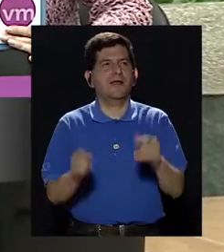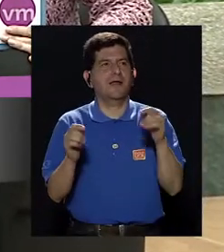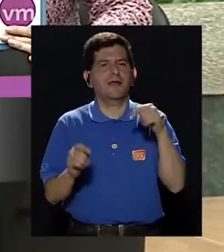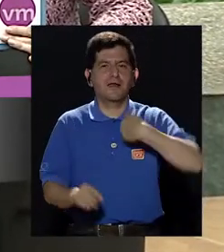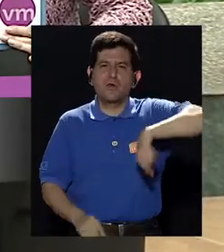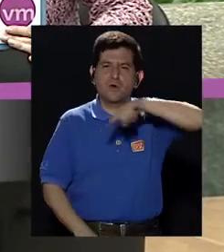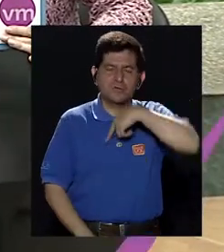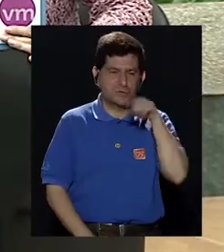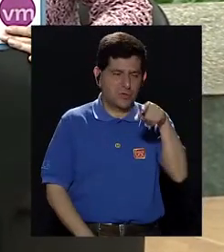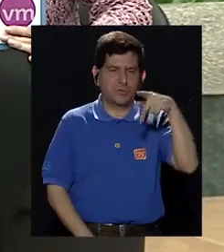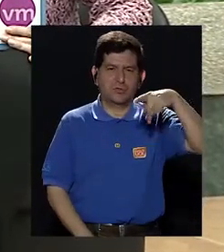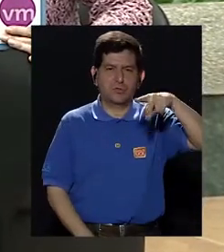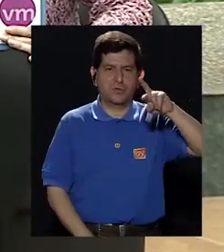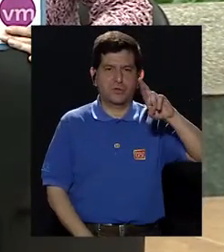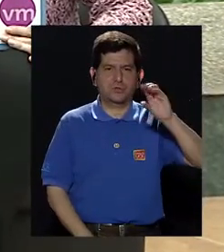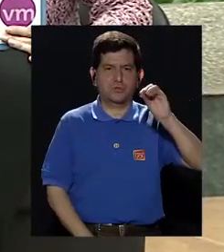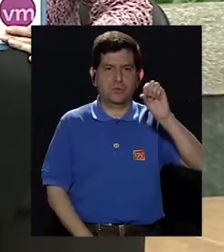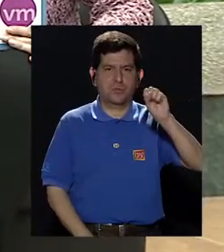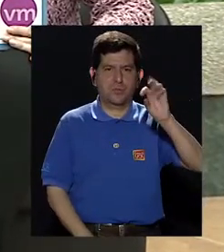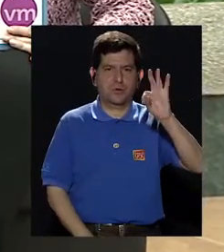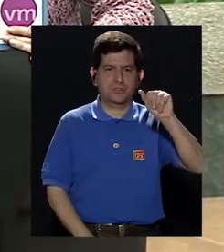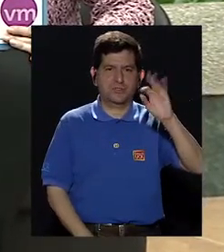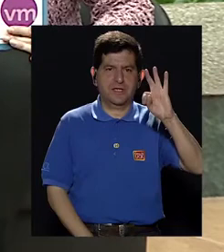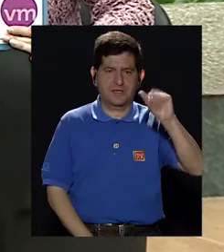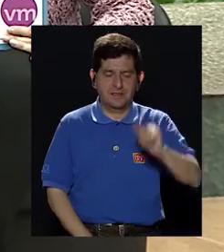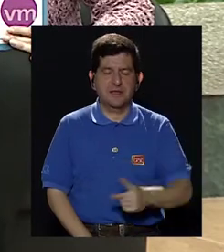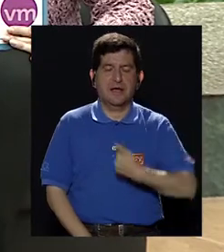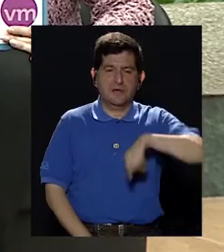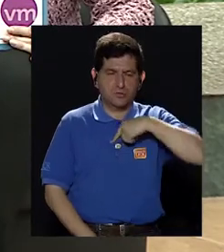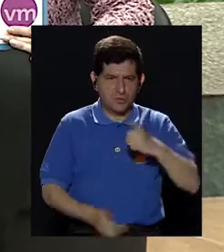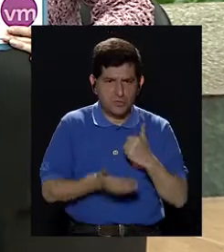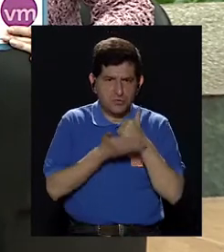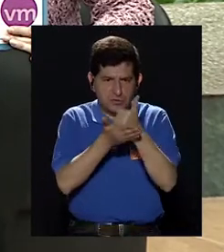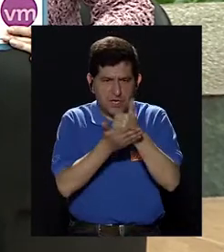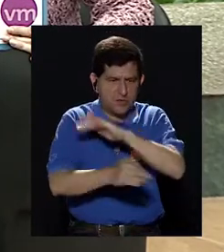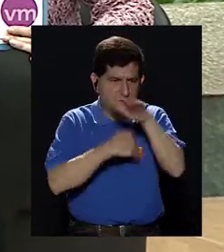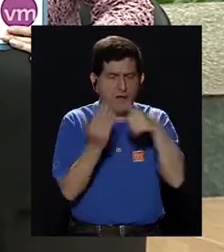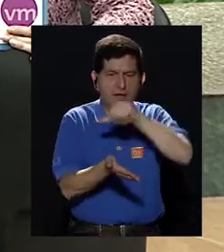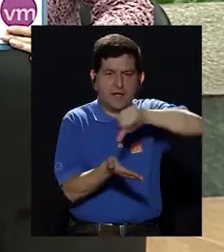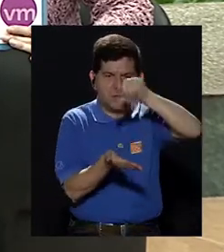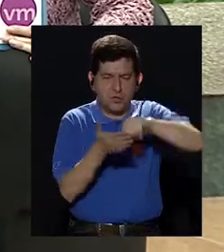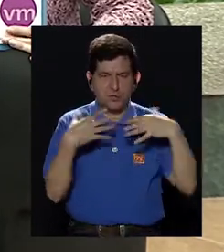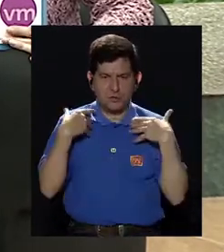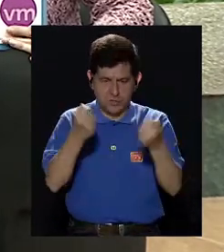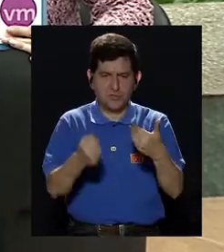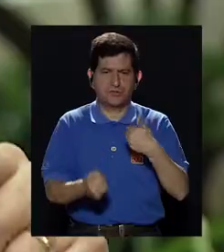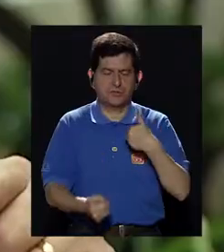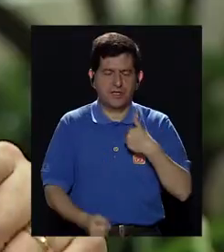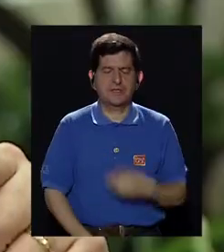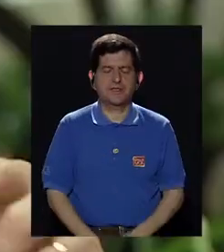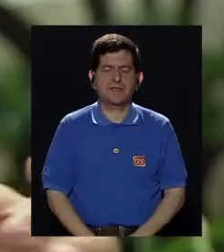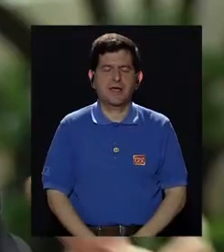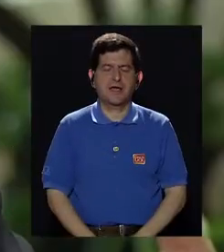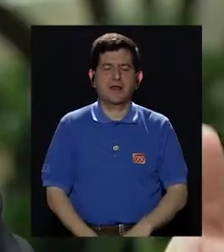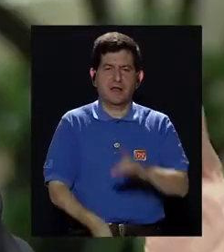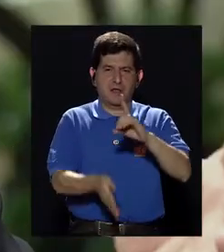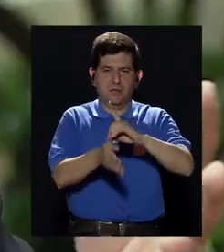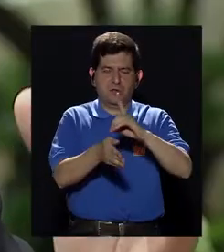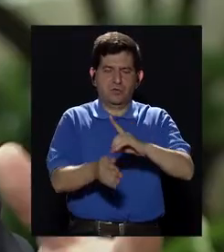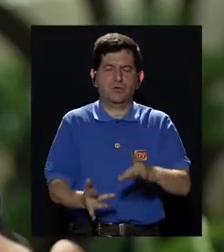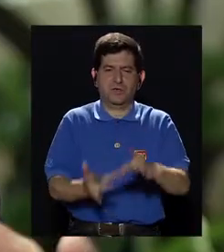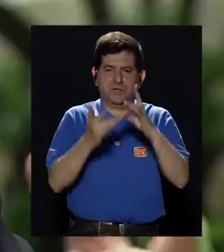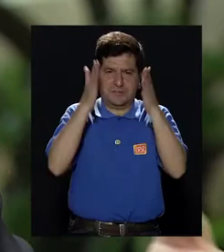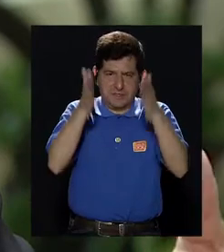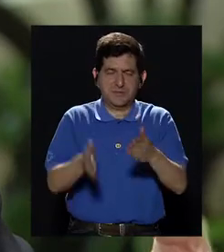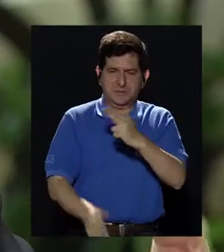próstata lo que hemos estado haciendo ahora es fortaleciendo todas las unidades, los centros de salud que cuentan con urólogos, que van a ser